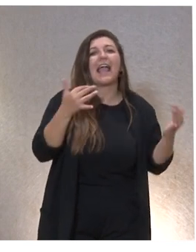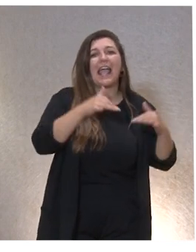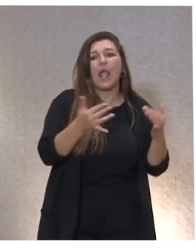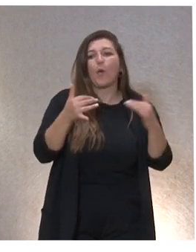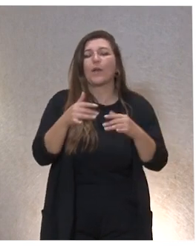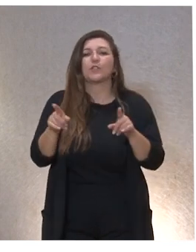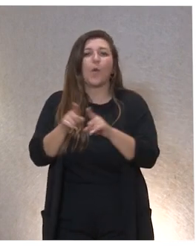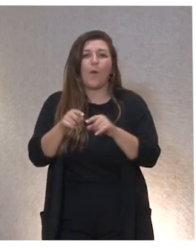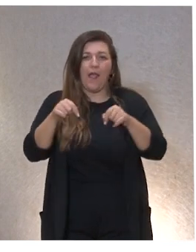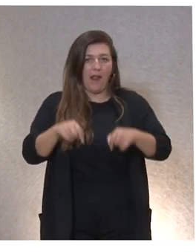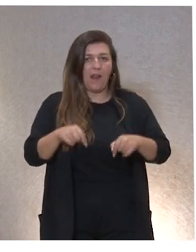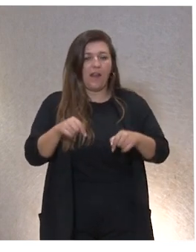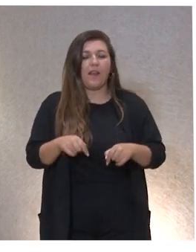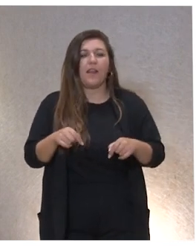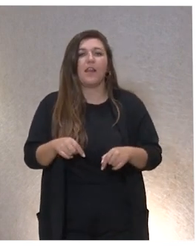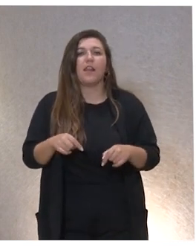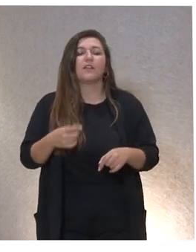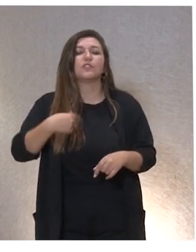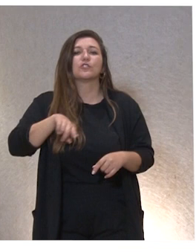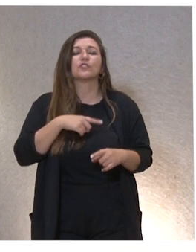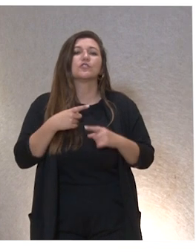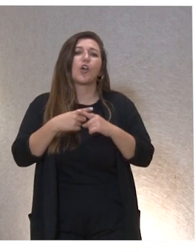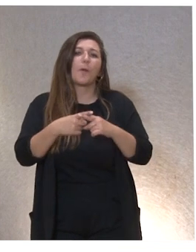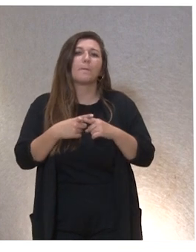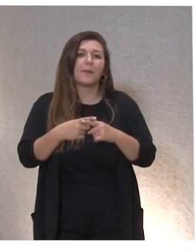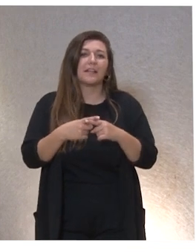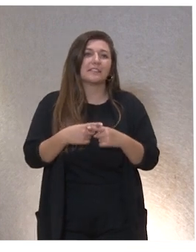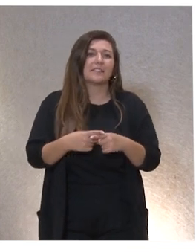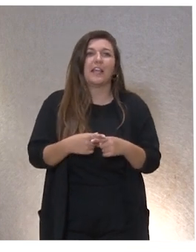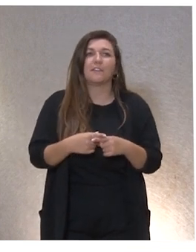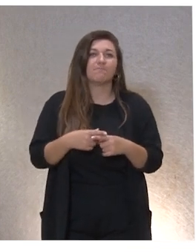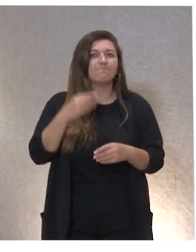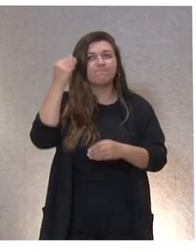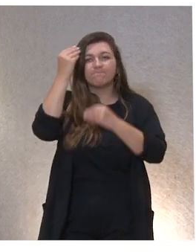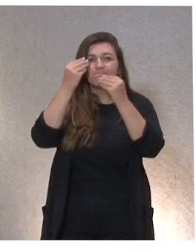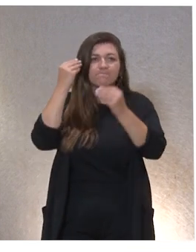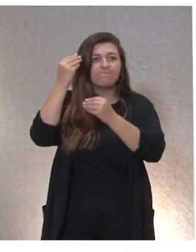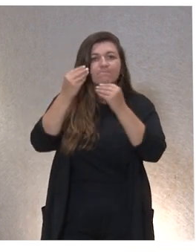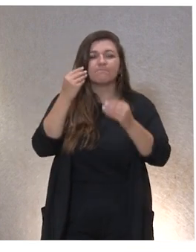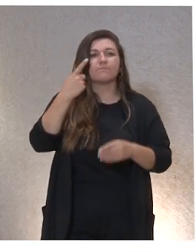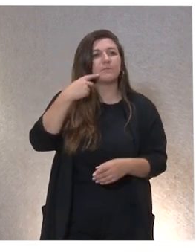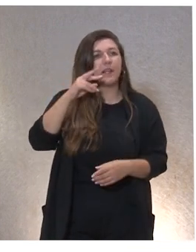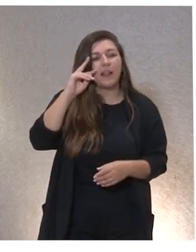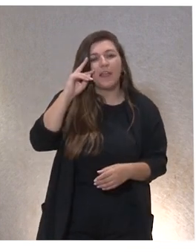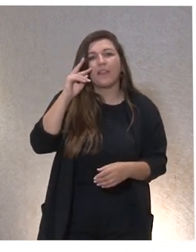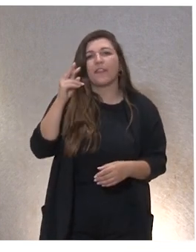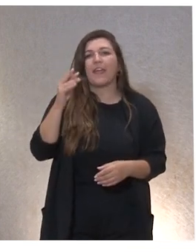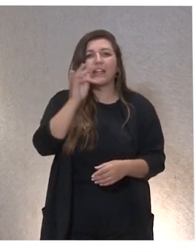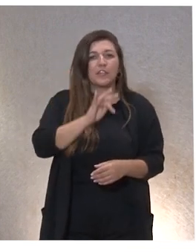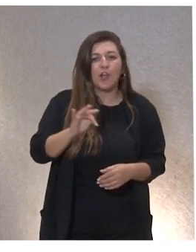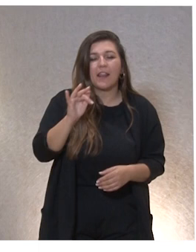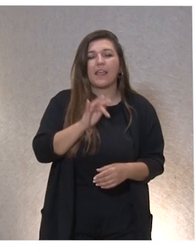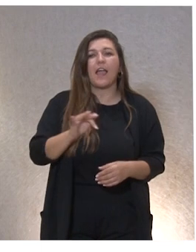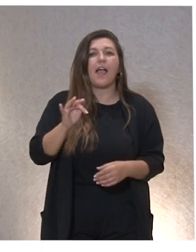este en el que compartimos pues planteamientos experiencias teoría